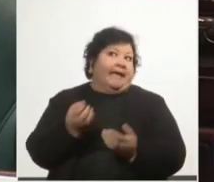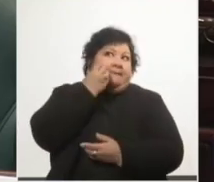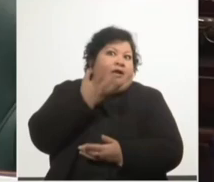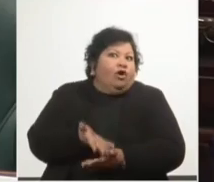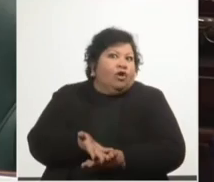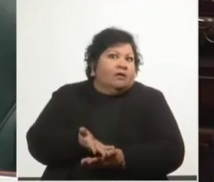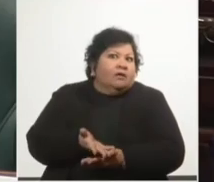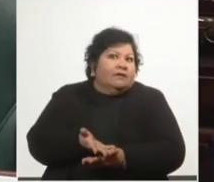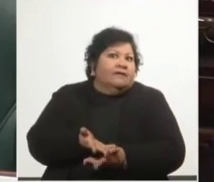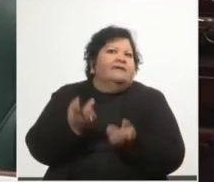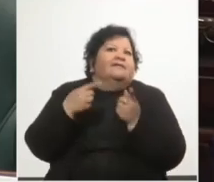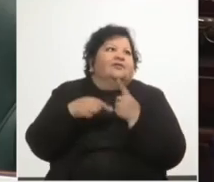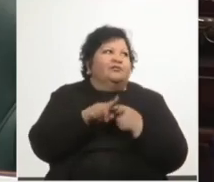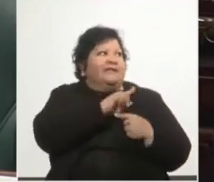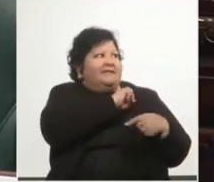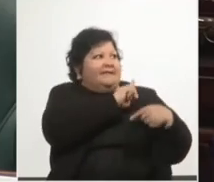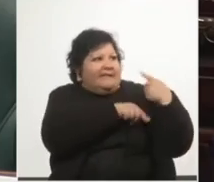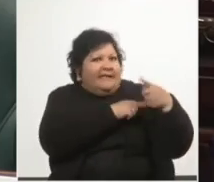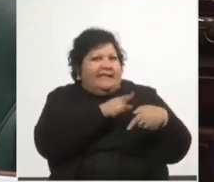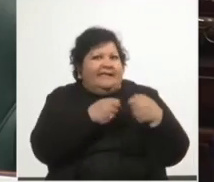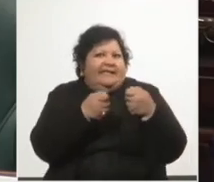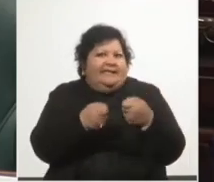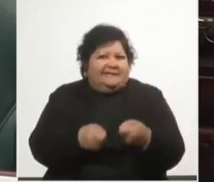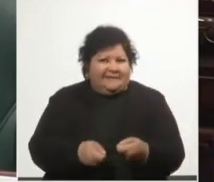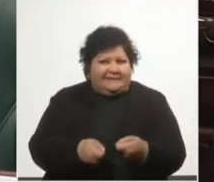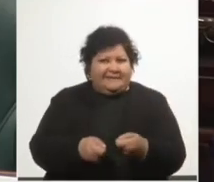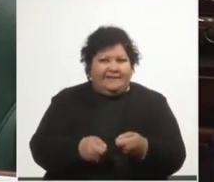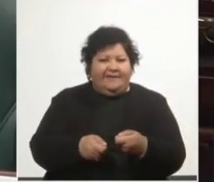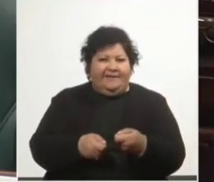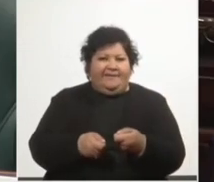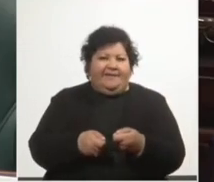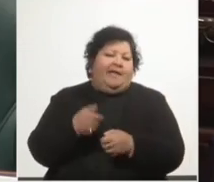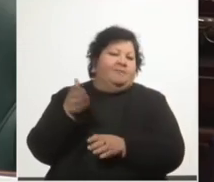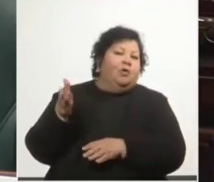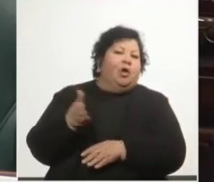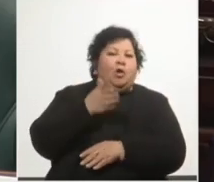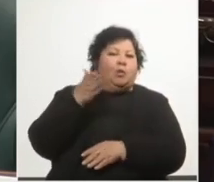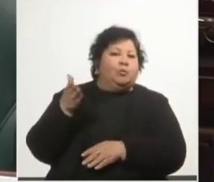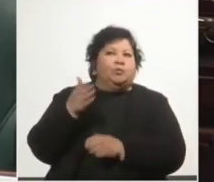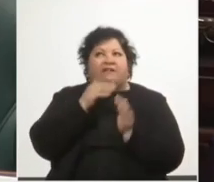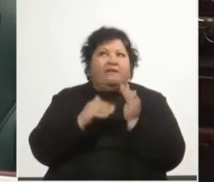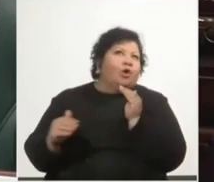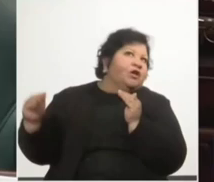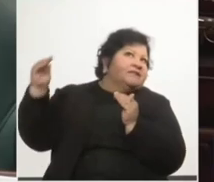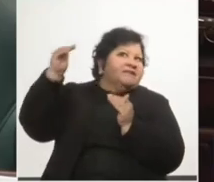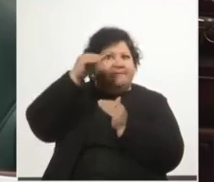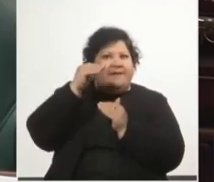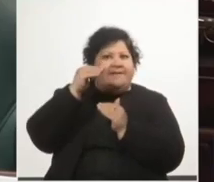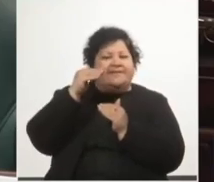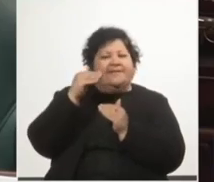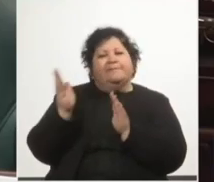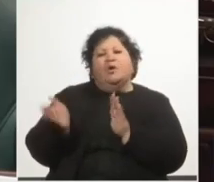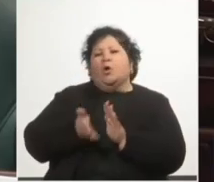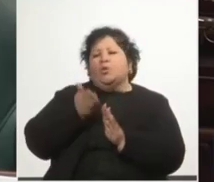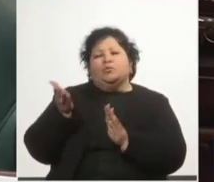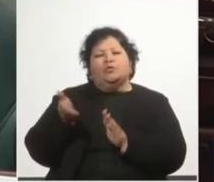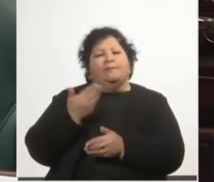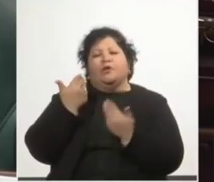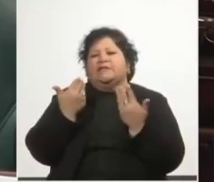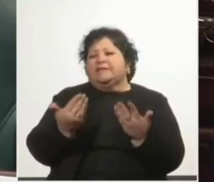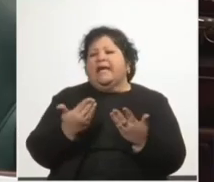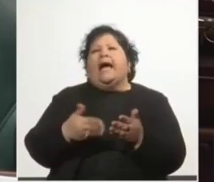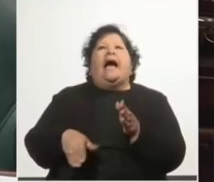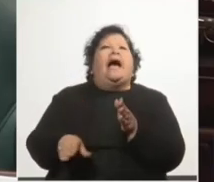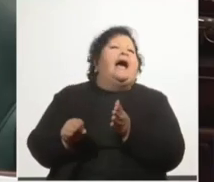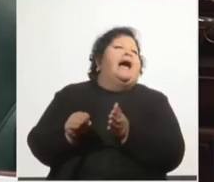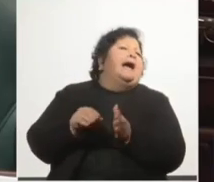parte de esa herencia que el producto estaba por encima del producto potencial. A pesar de todas las críticas que se formularon durante la